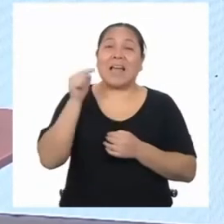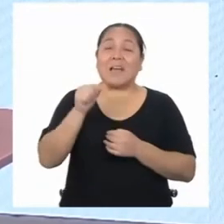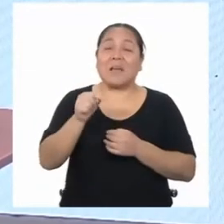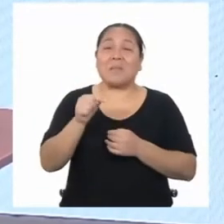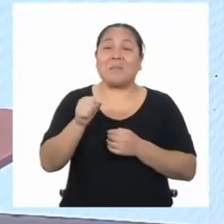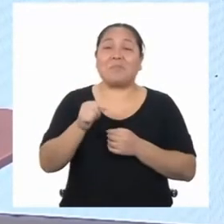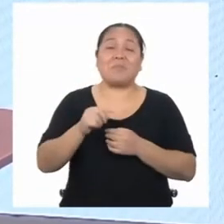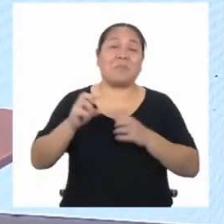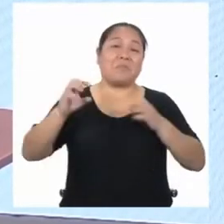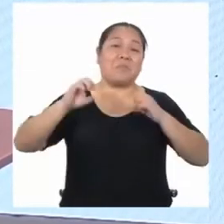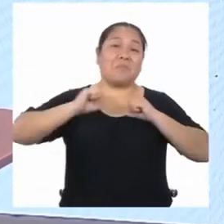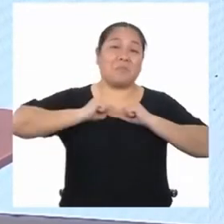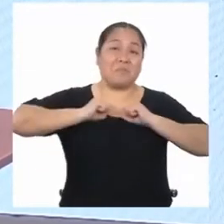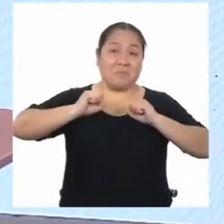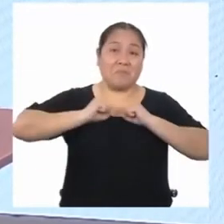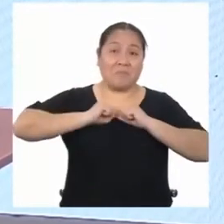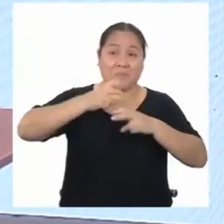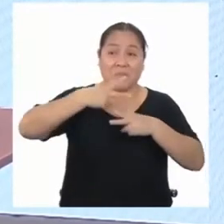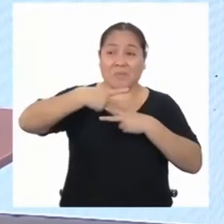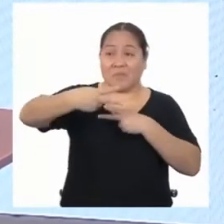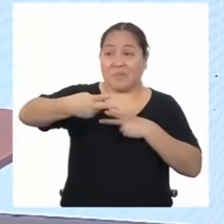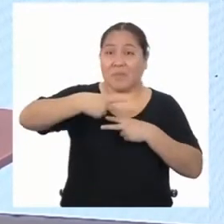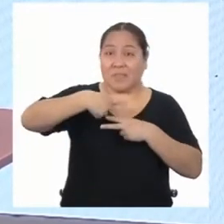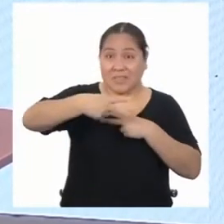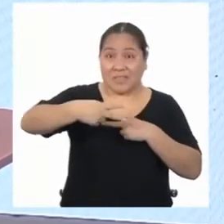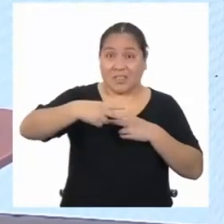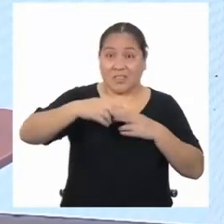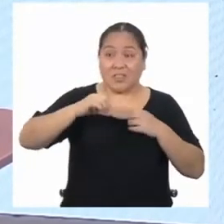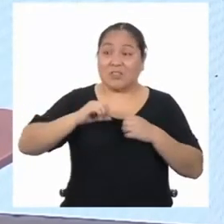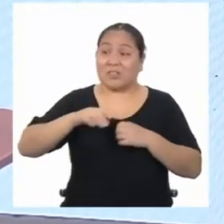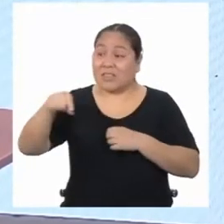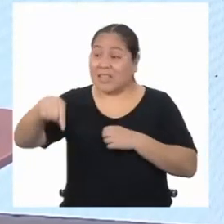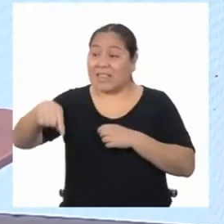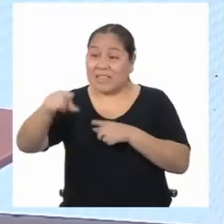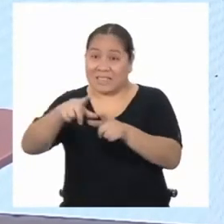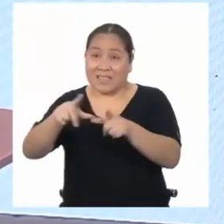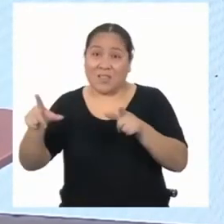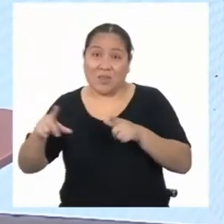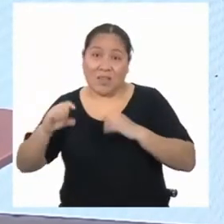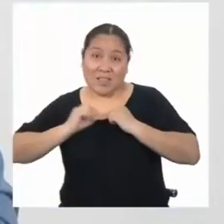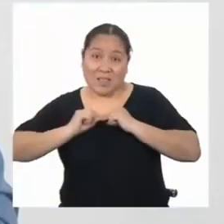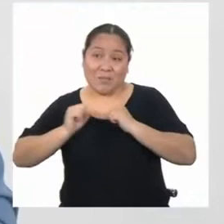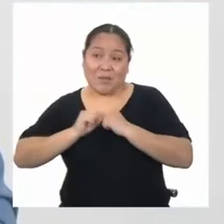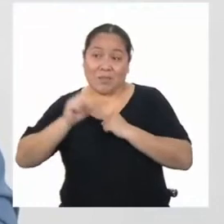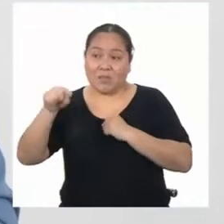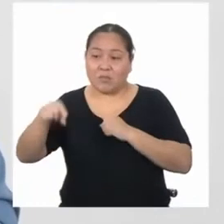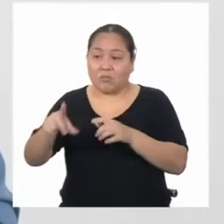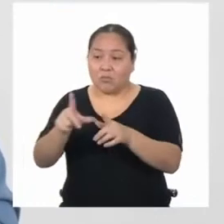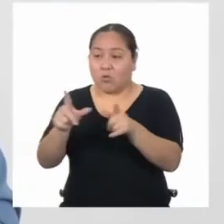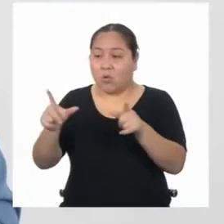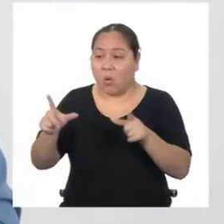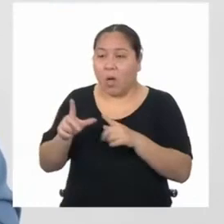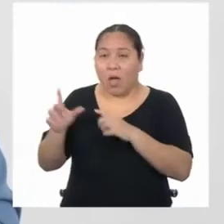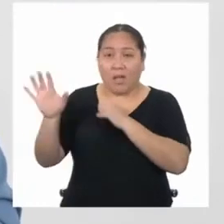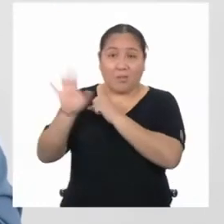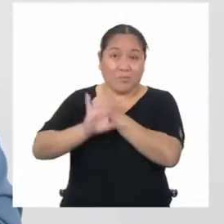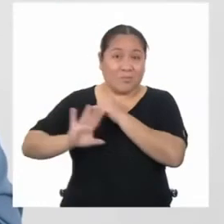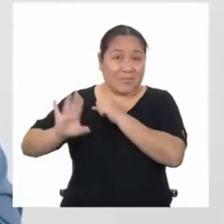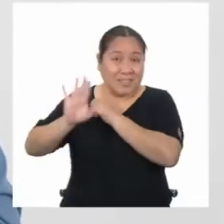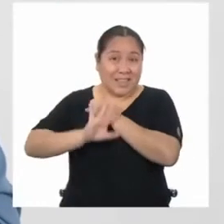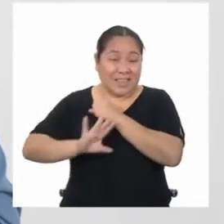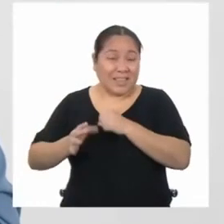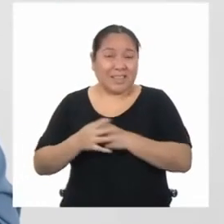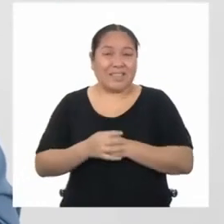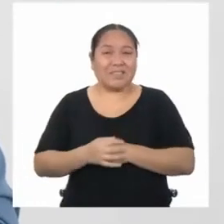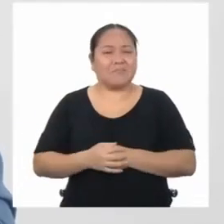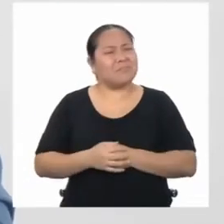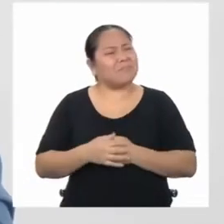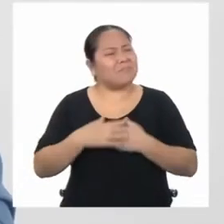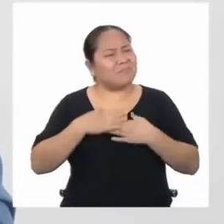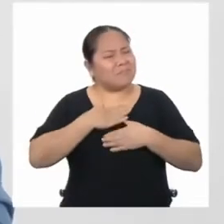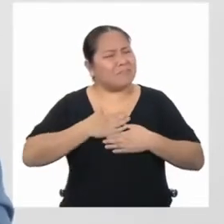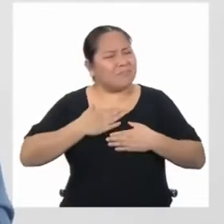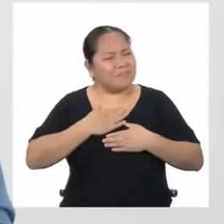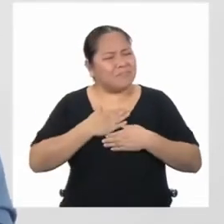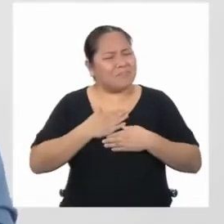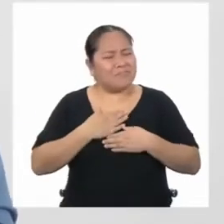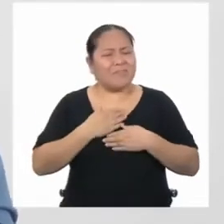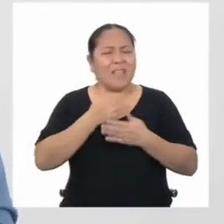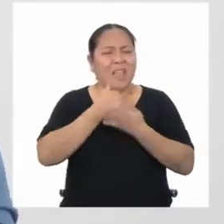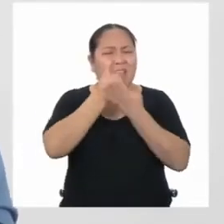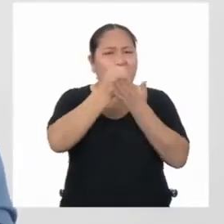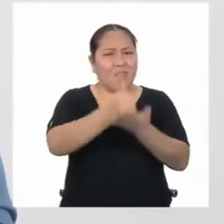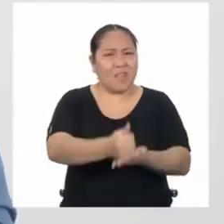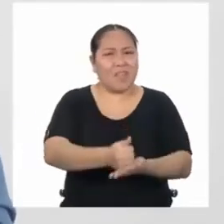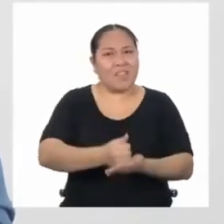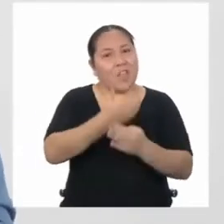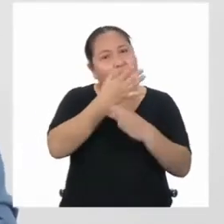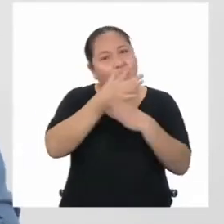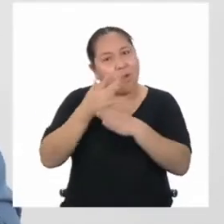deporte en un espacio más bonito. Y lo más importante de todo, más seguro. Un gusto haber podido ayudarte y compartir lo que sé con mis